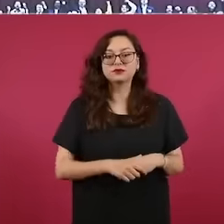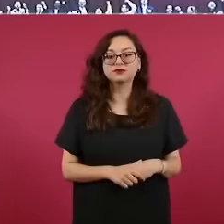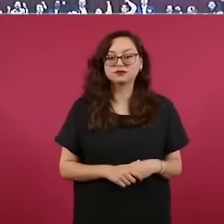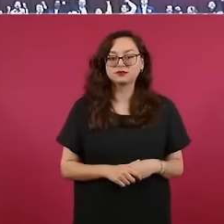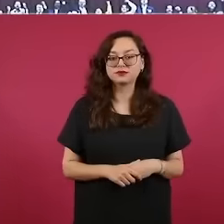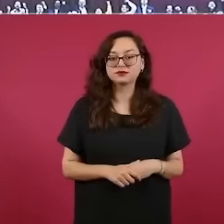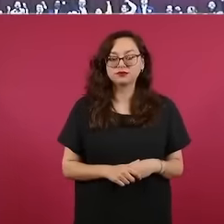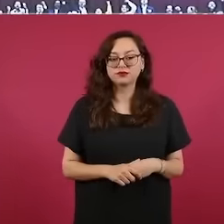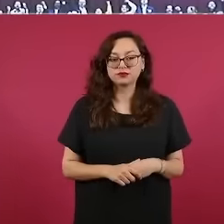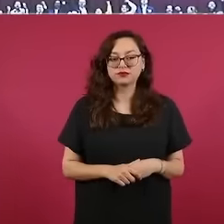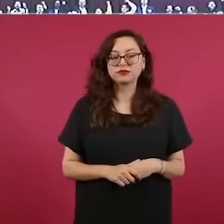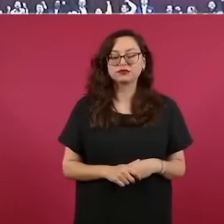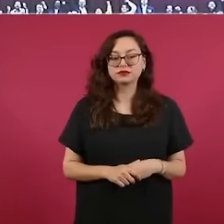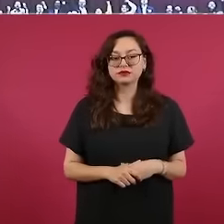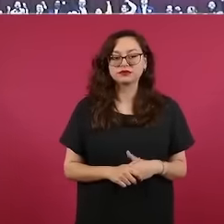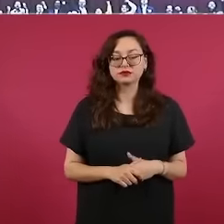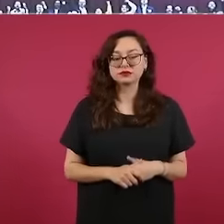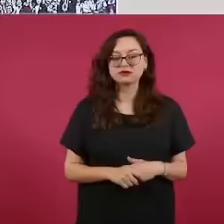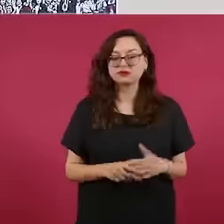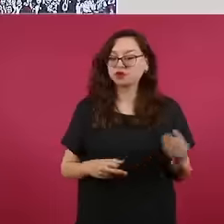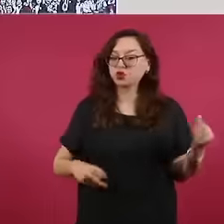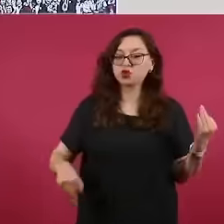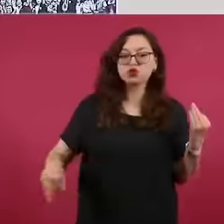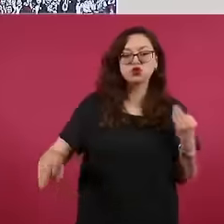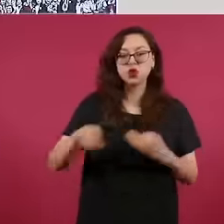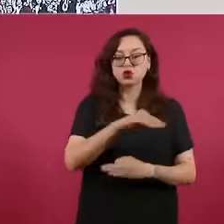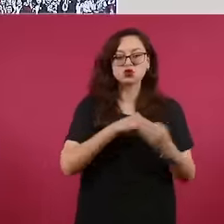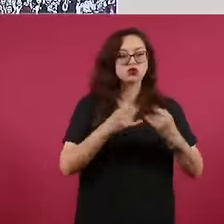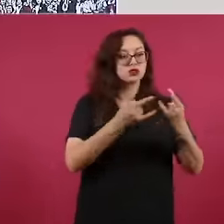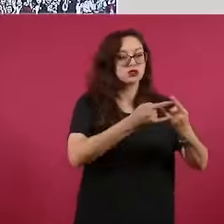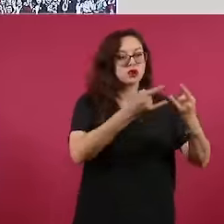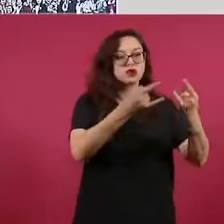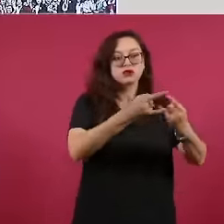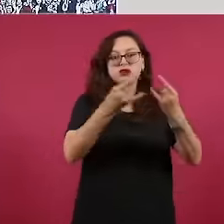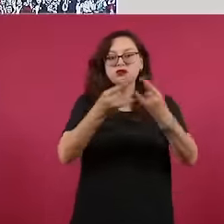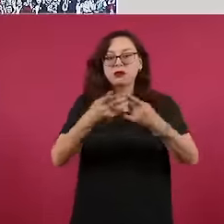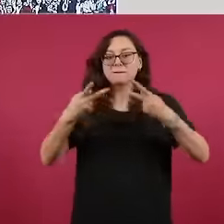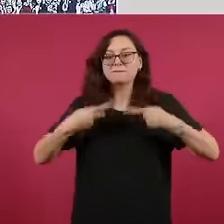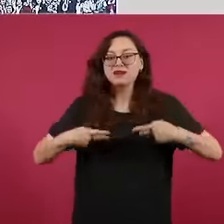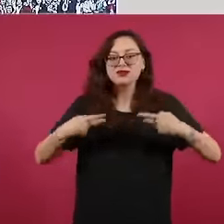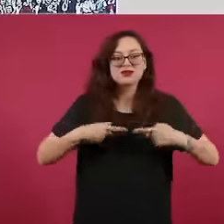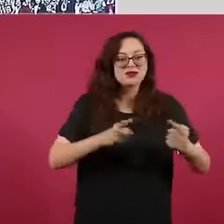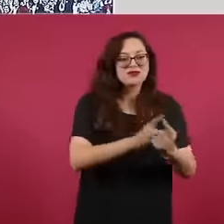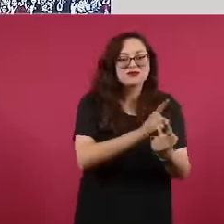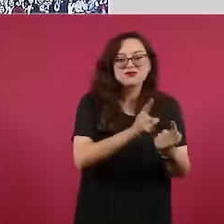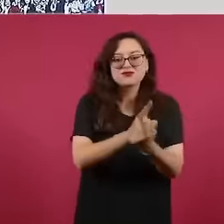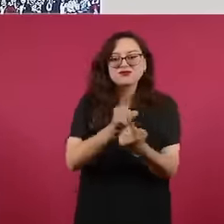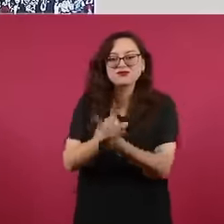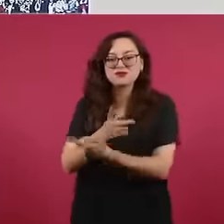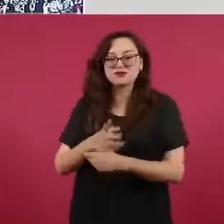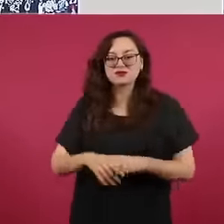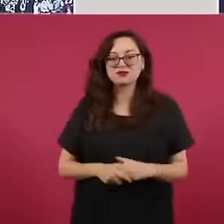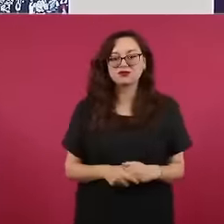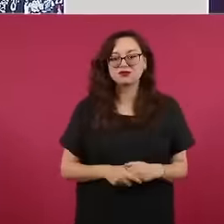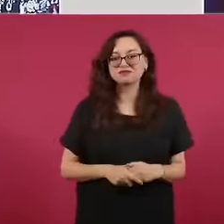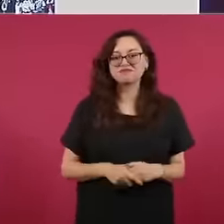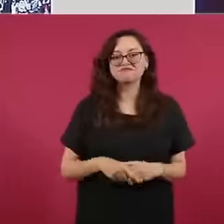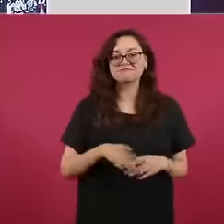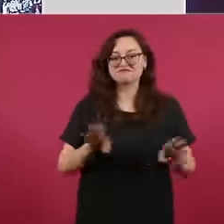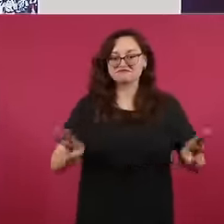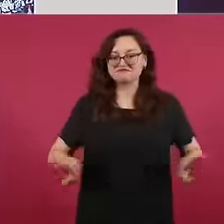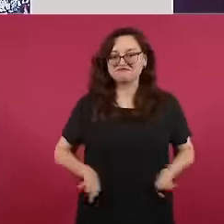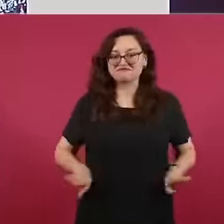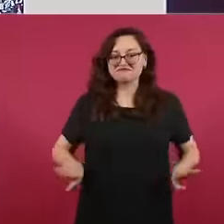así, todos tienen sus historias. Y no traicionaron.